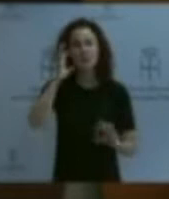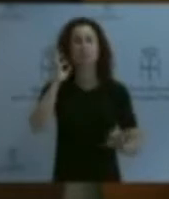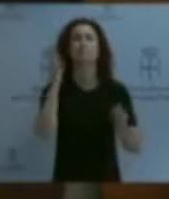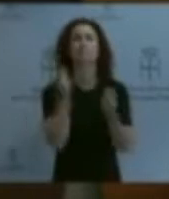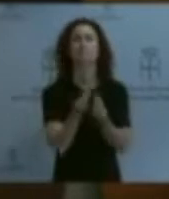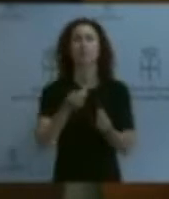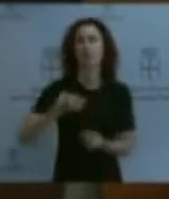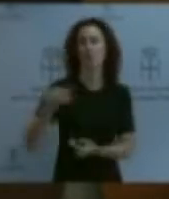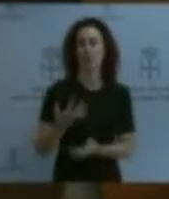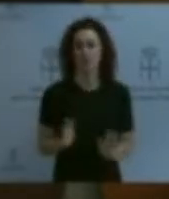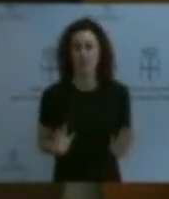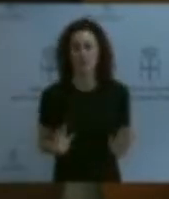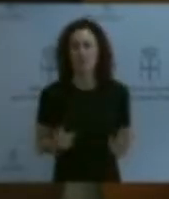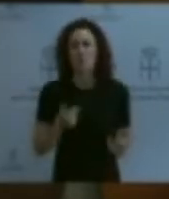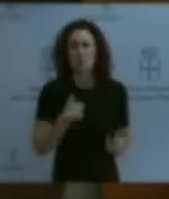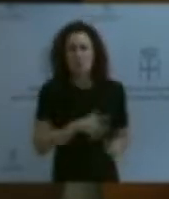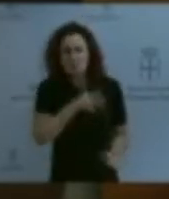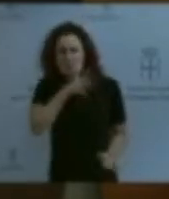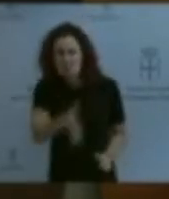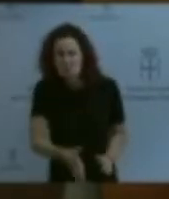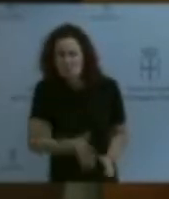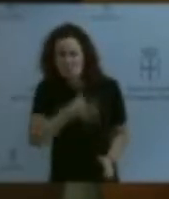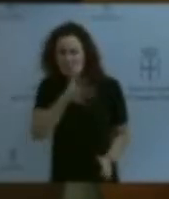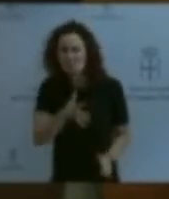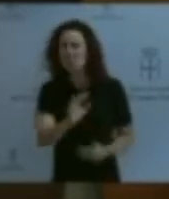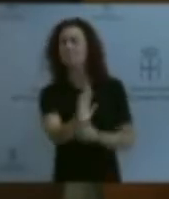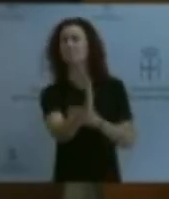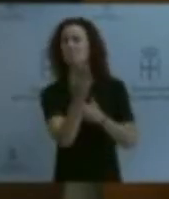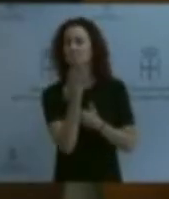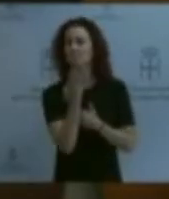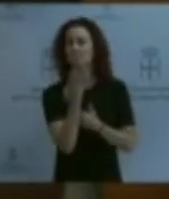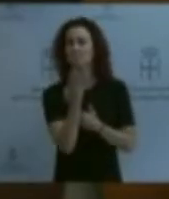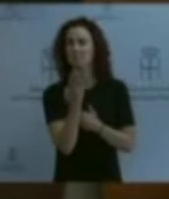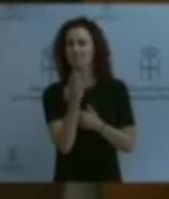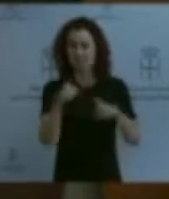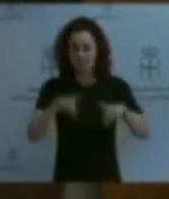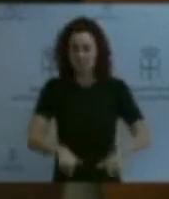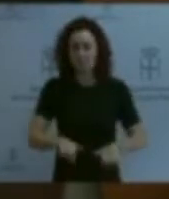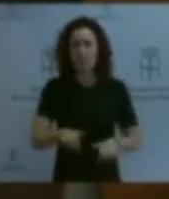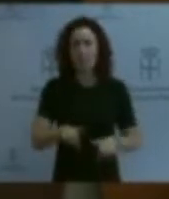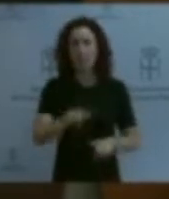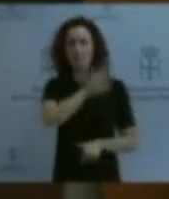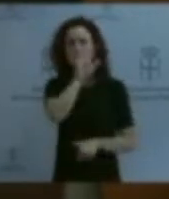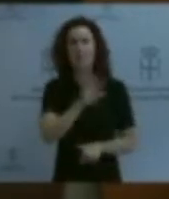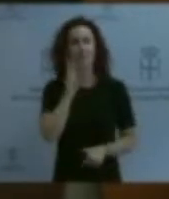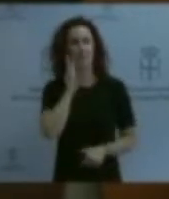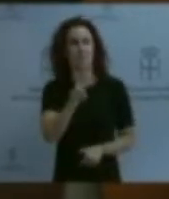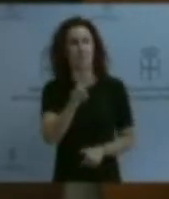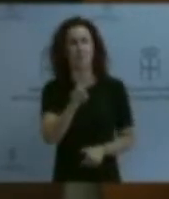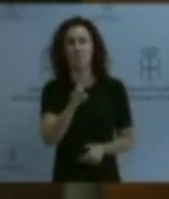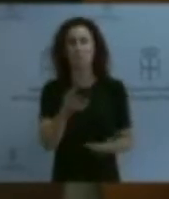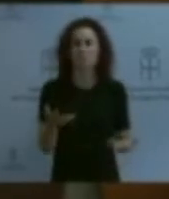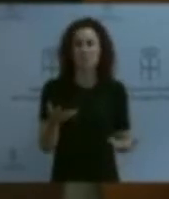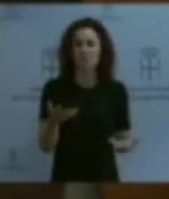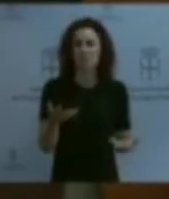el grupo que hoy presenta esto aquí no tenga ningún problema en aceptar. Además, teníamos una posición de voto determinada y la vamos a modificar precisamente